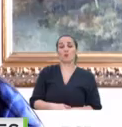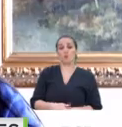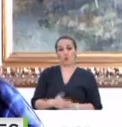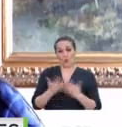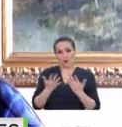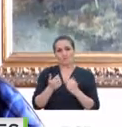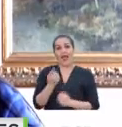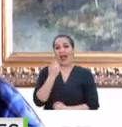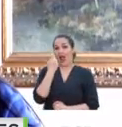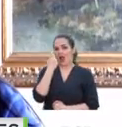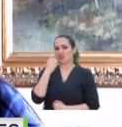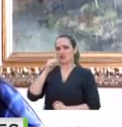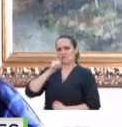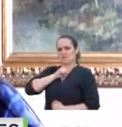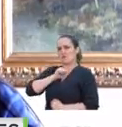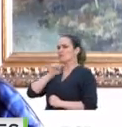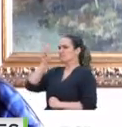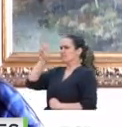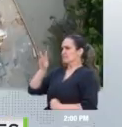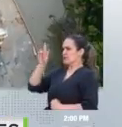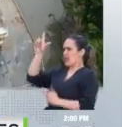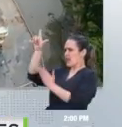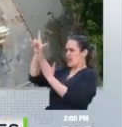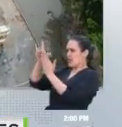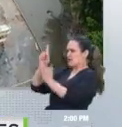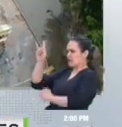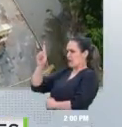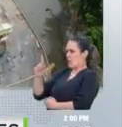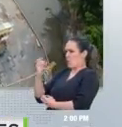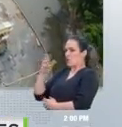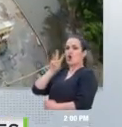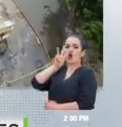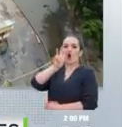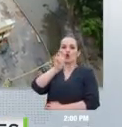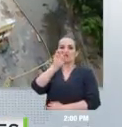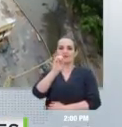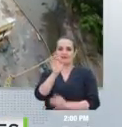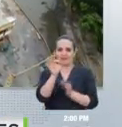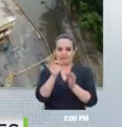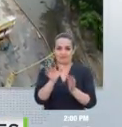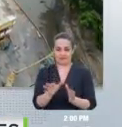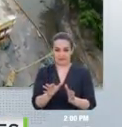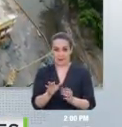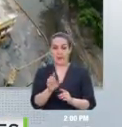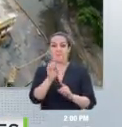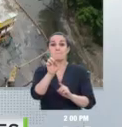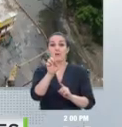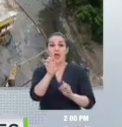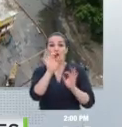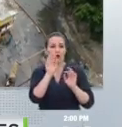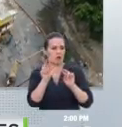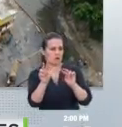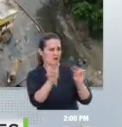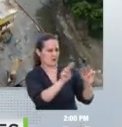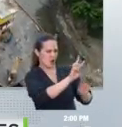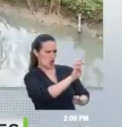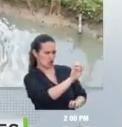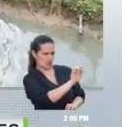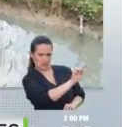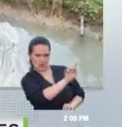precisamente ayer estábamos mirando casi 80 manatíes, pero de estos hemos rescatado más o menos unos 30 que